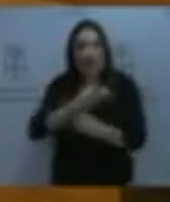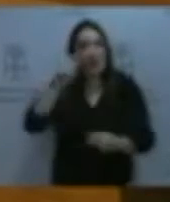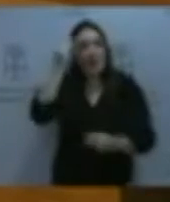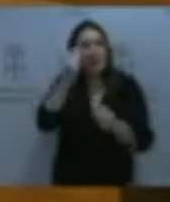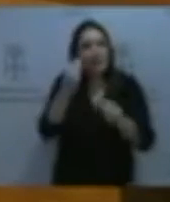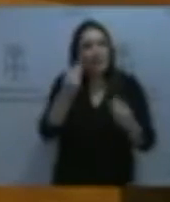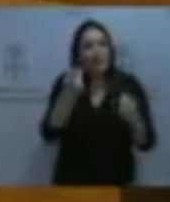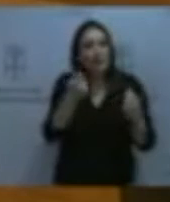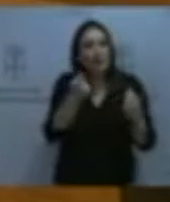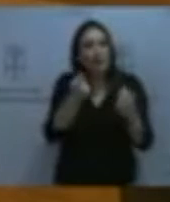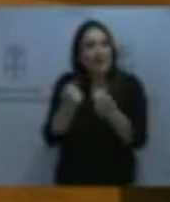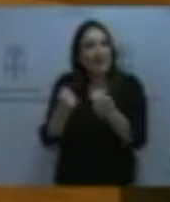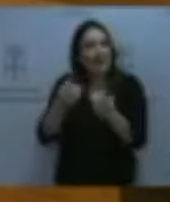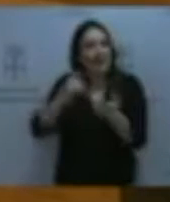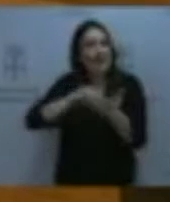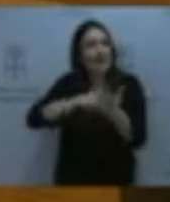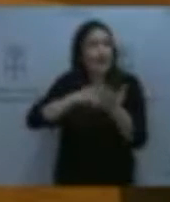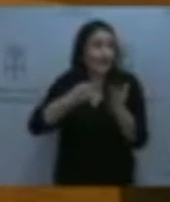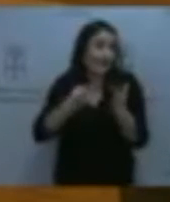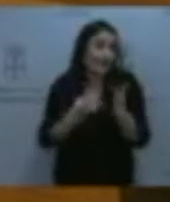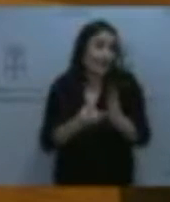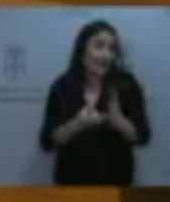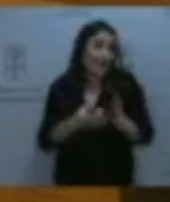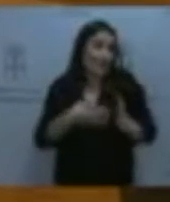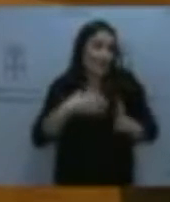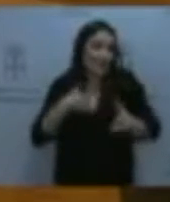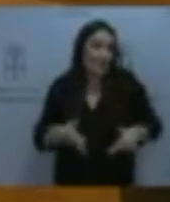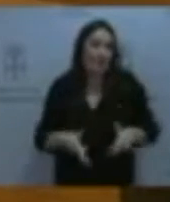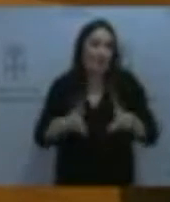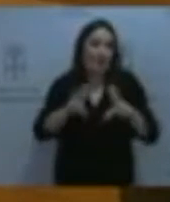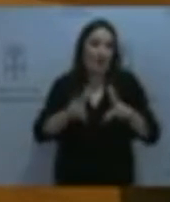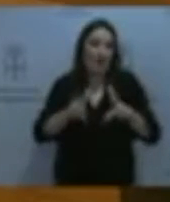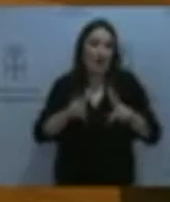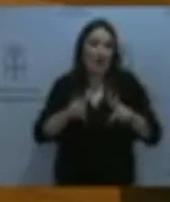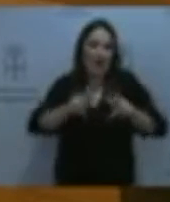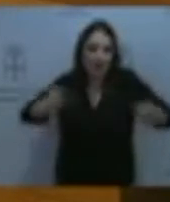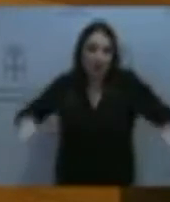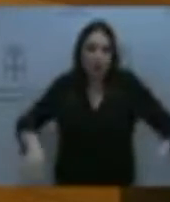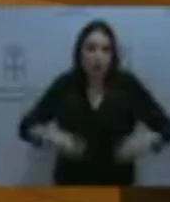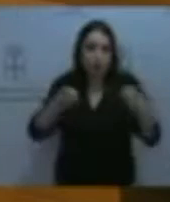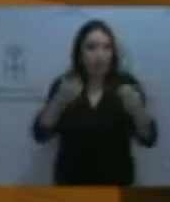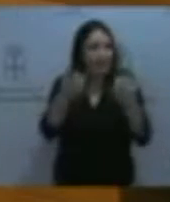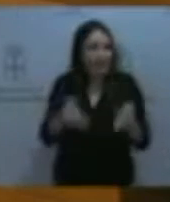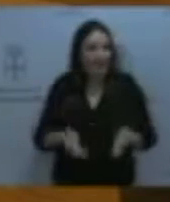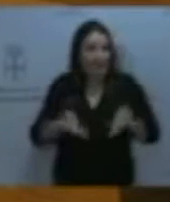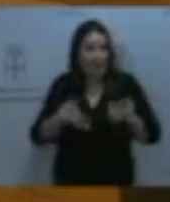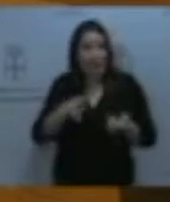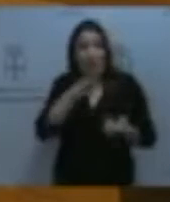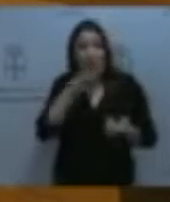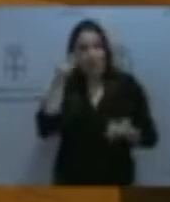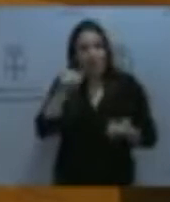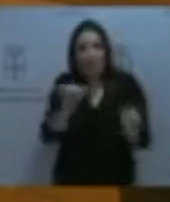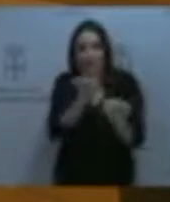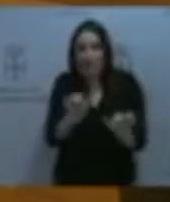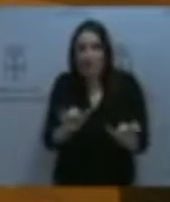procurar un sistema que permita unha actualización continua, porque esa ye é la única